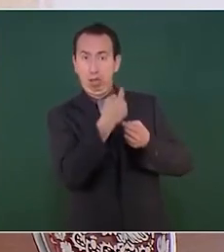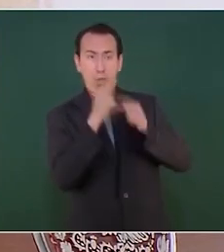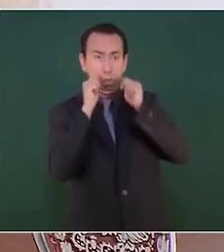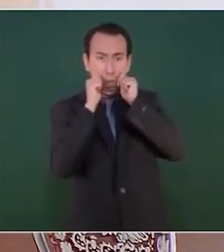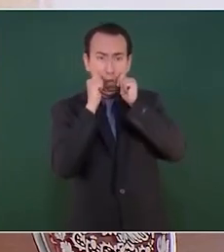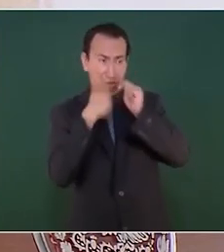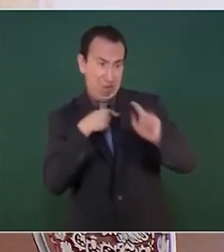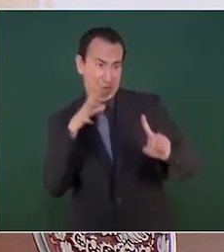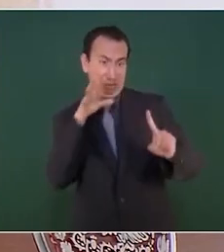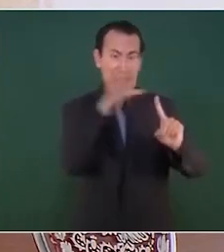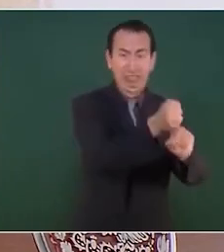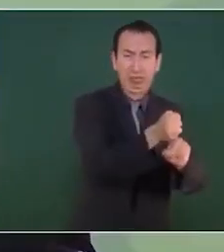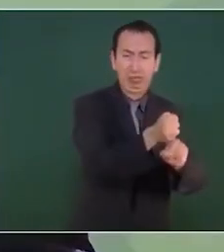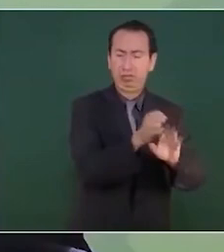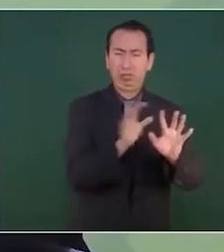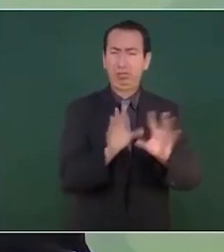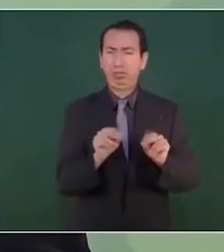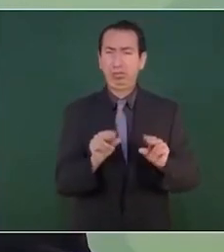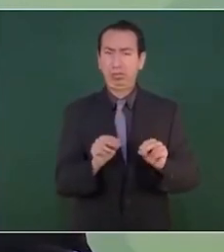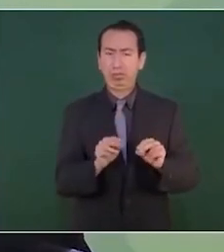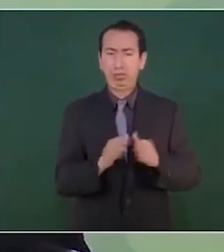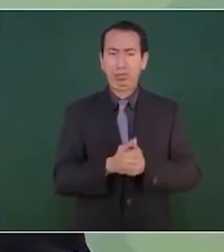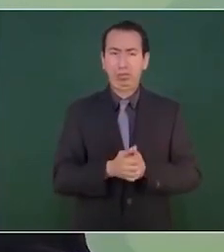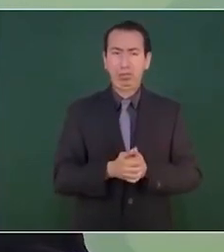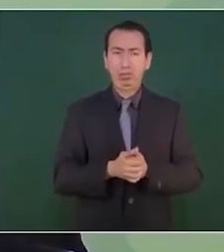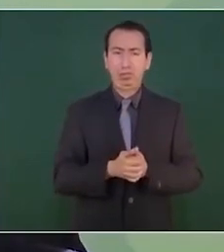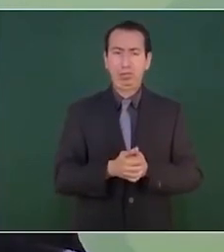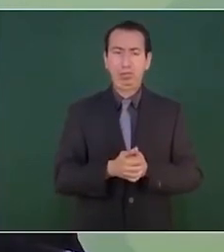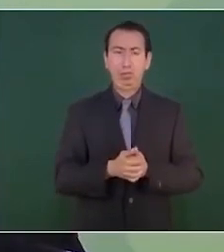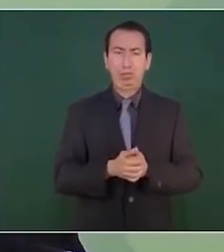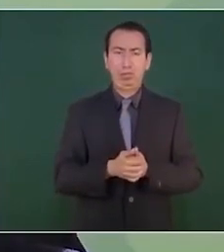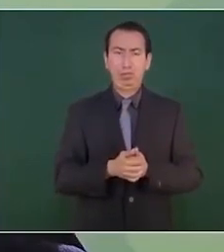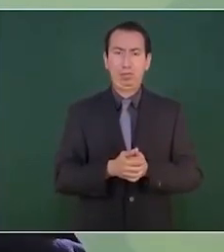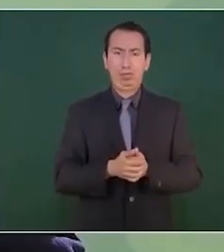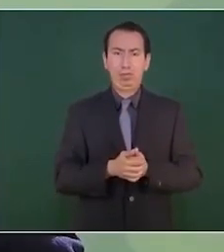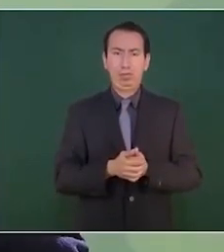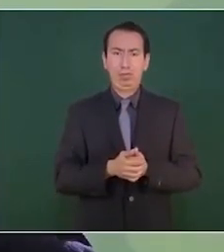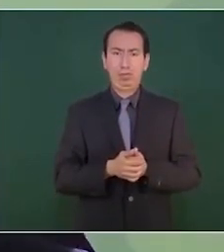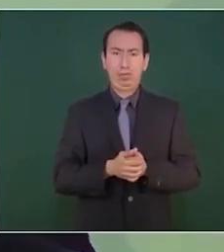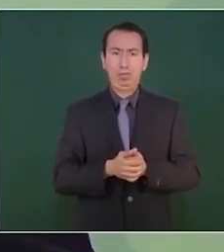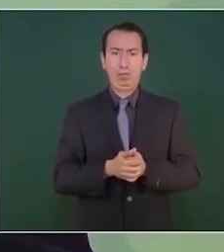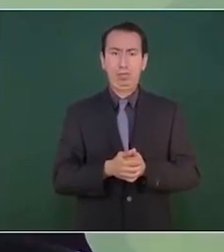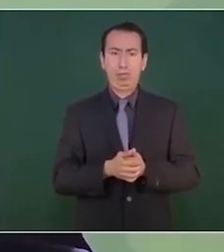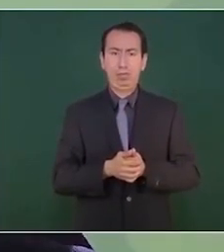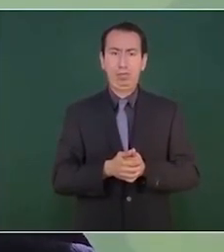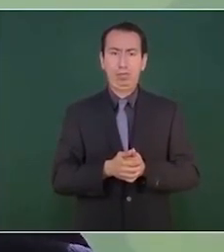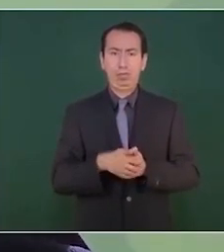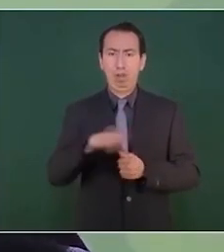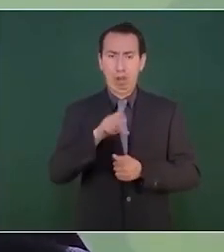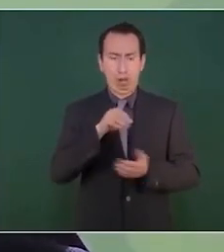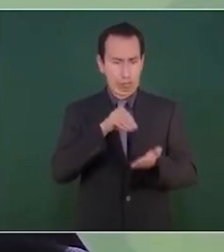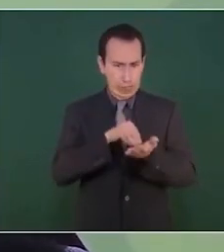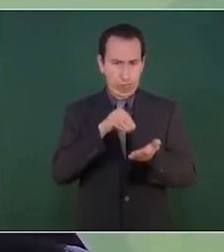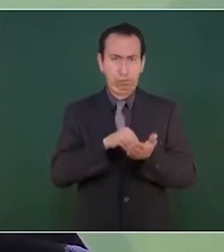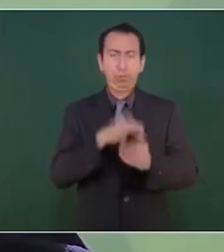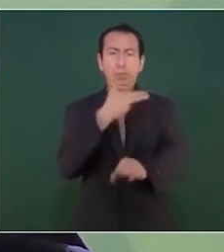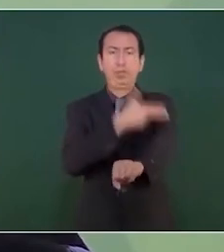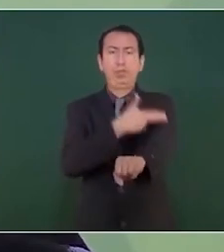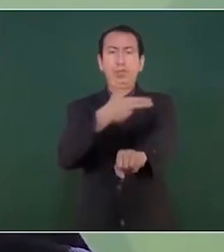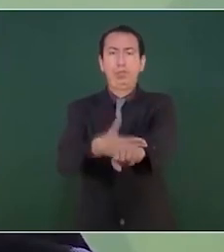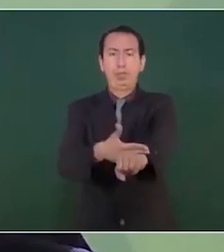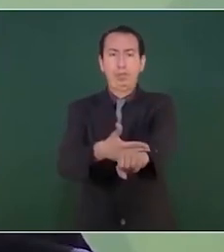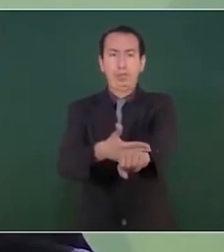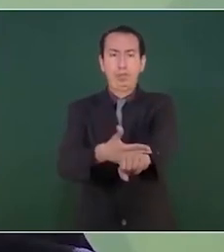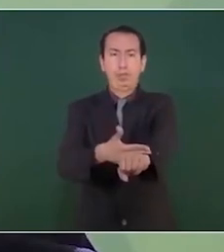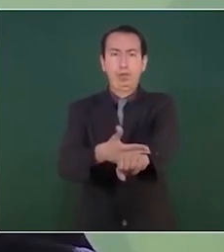y eso lo tenemos que mantener como